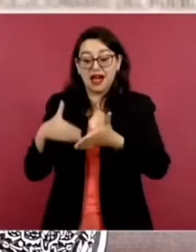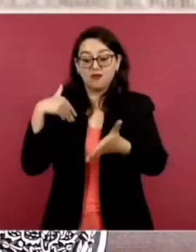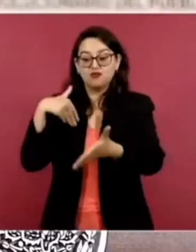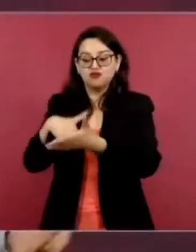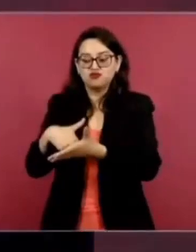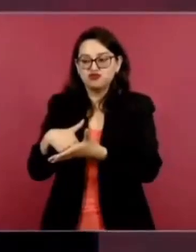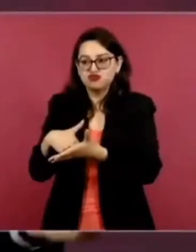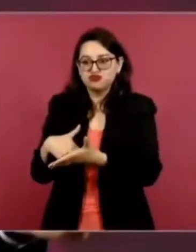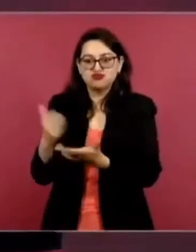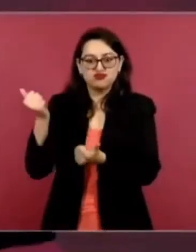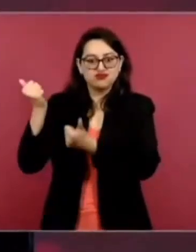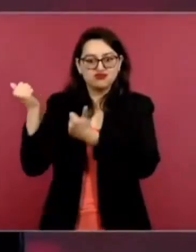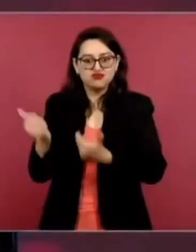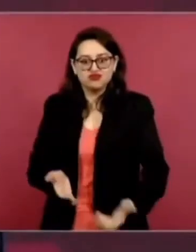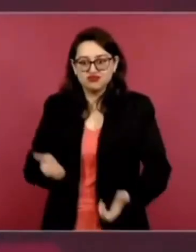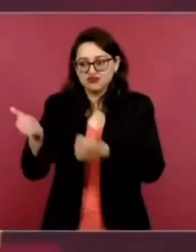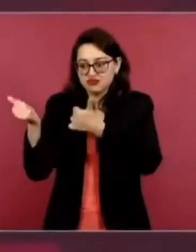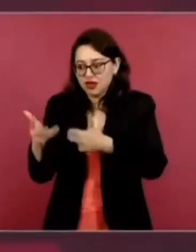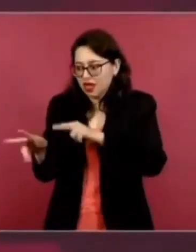Entonces, no había aviones.